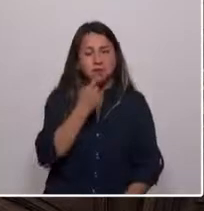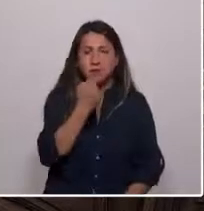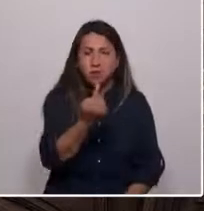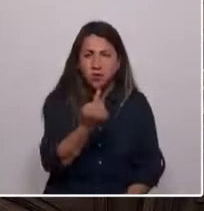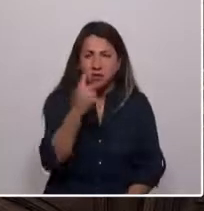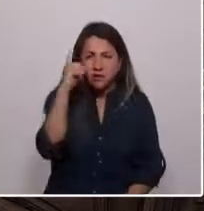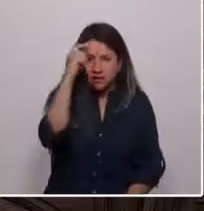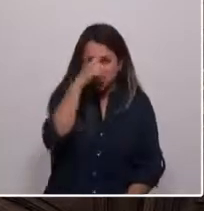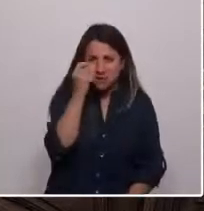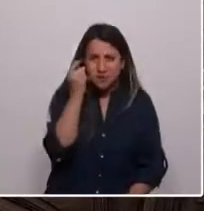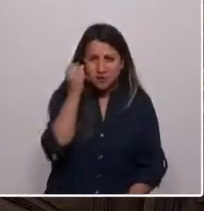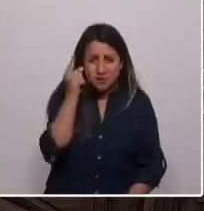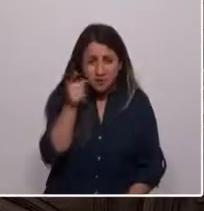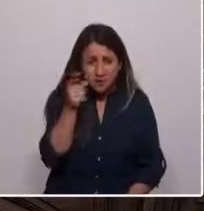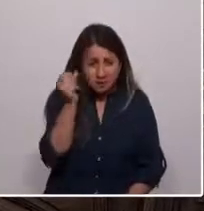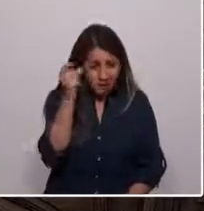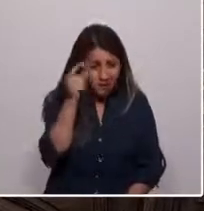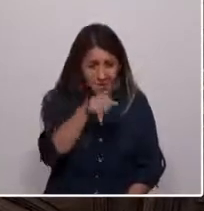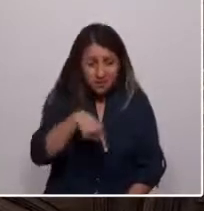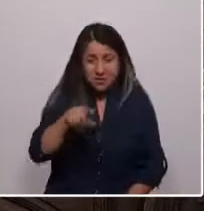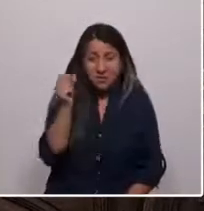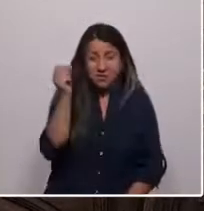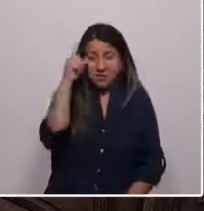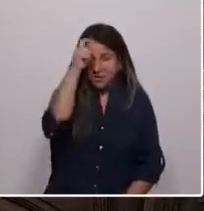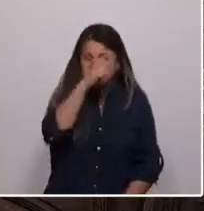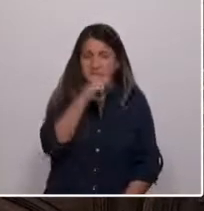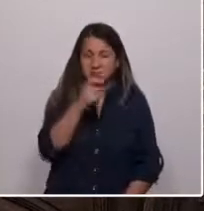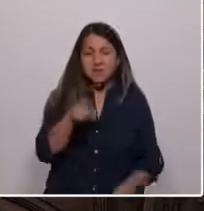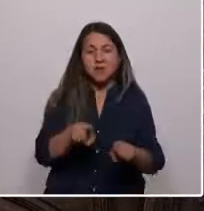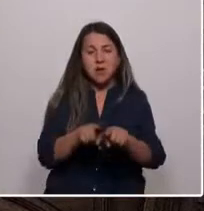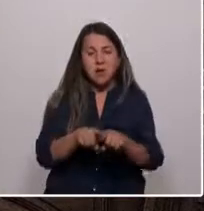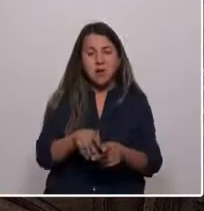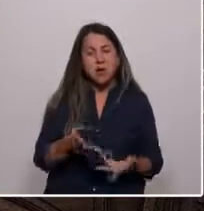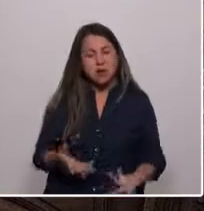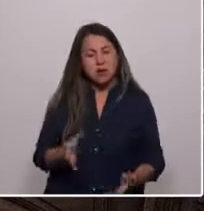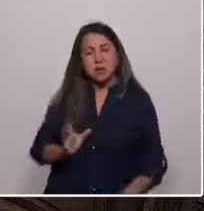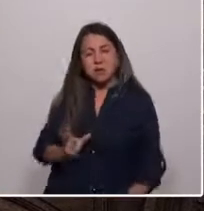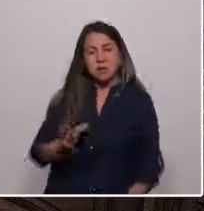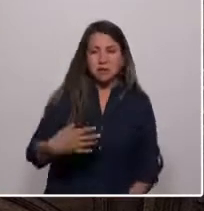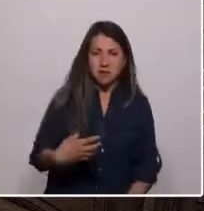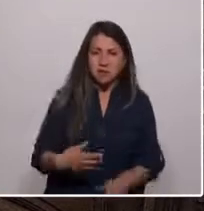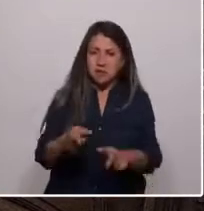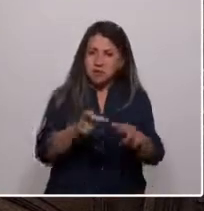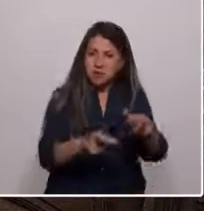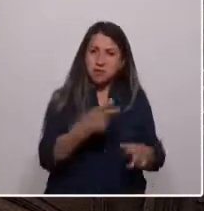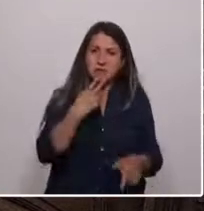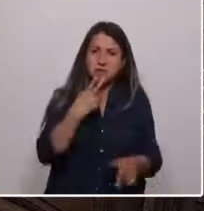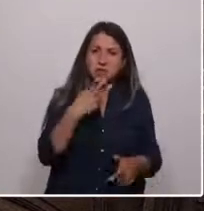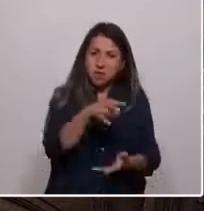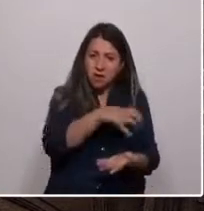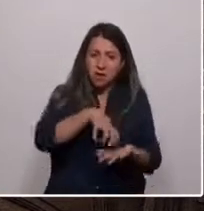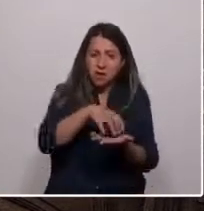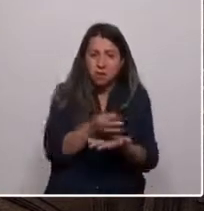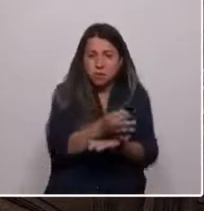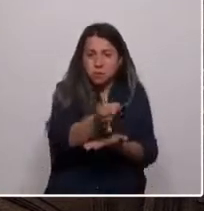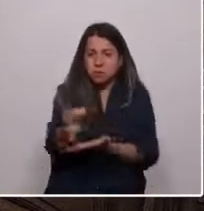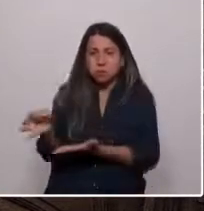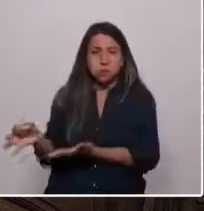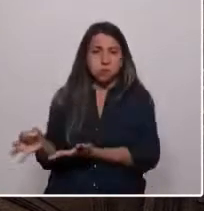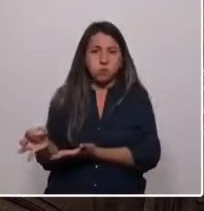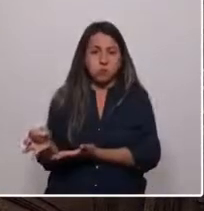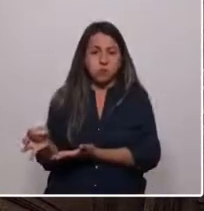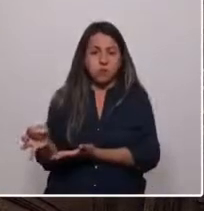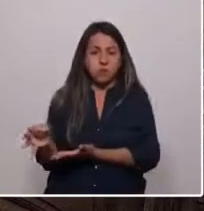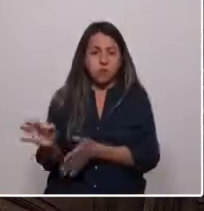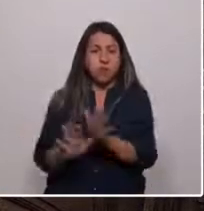esto? ¿Es tan difícil tener un poquito de empatía con las personas que viven en los territorios? ¿Con nuestra madre tierra?